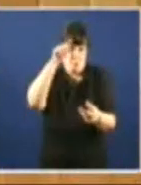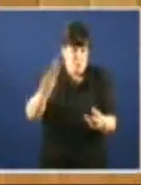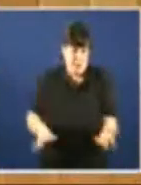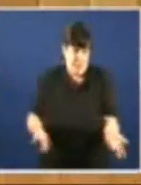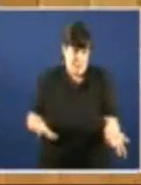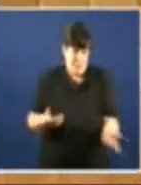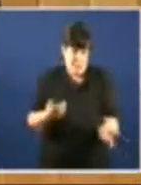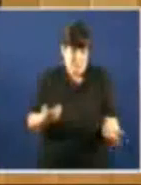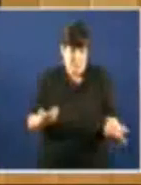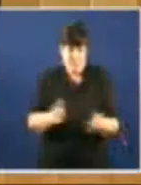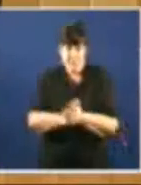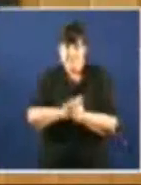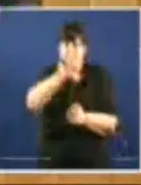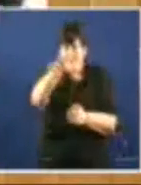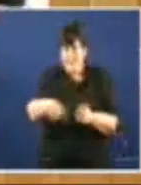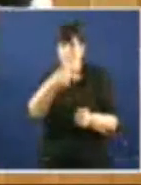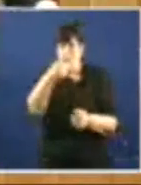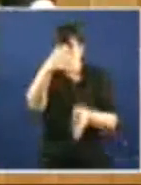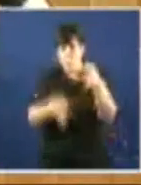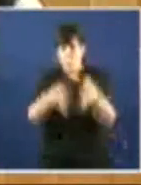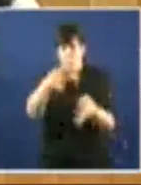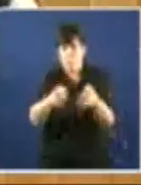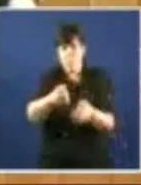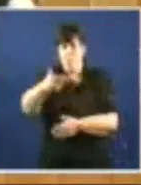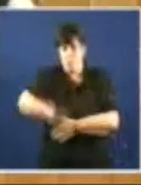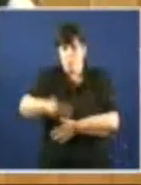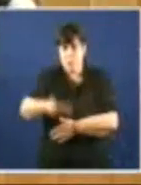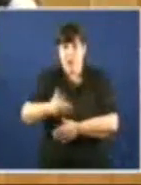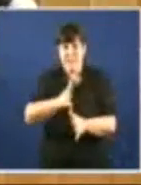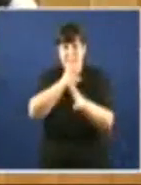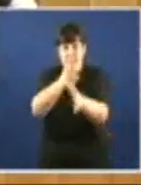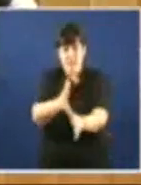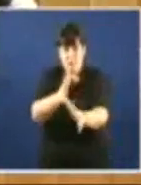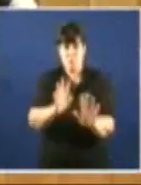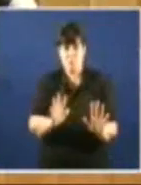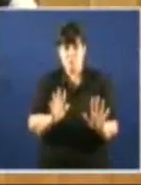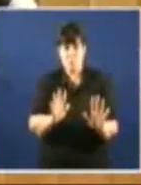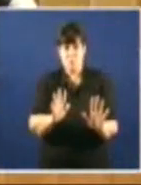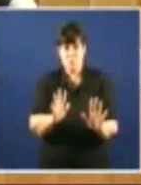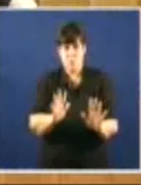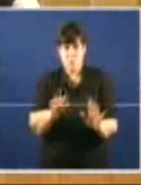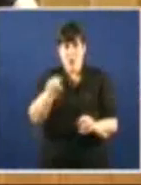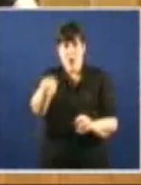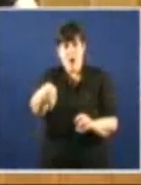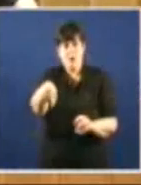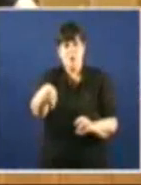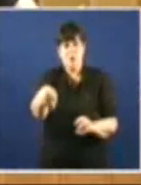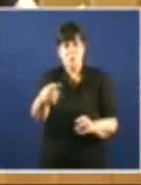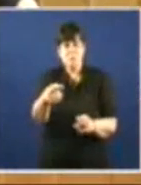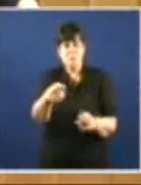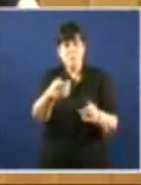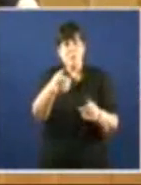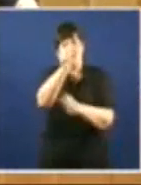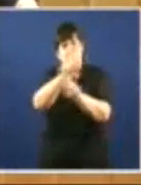Posteriormente houve un macrosuicio Un macrosuicio que durou dez anos Donde se xudgou, donde se sentaron